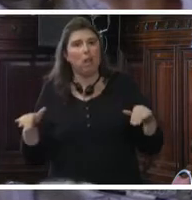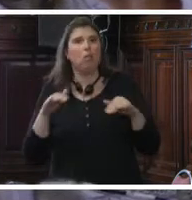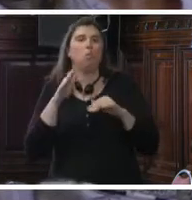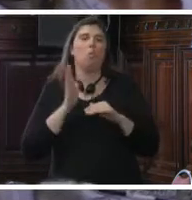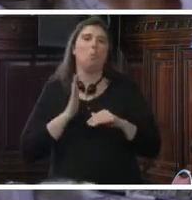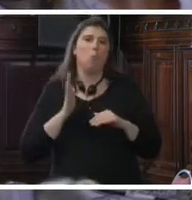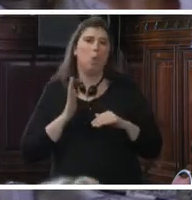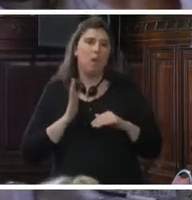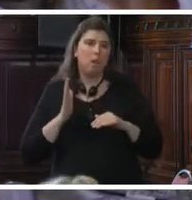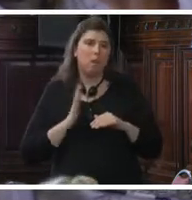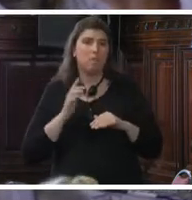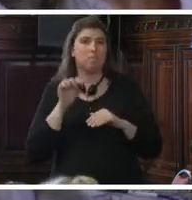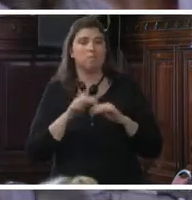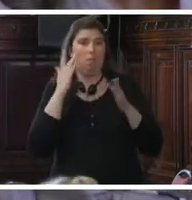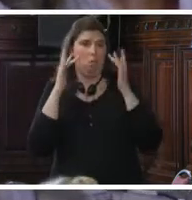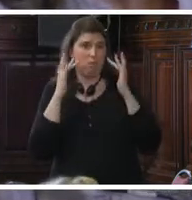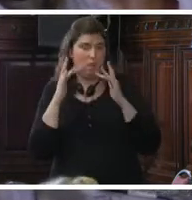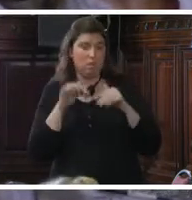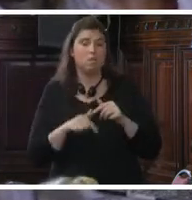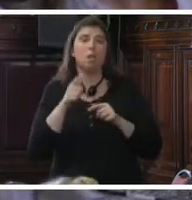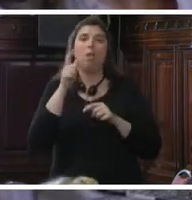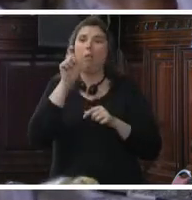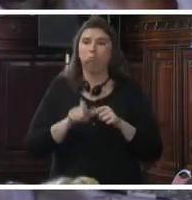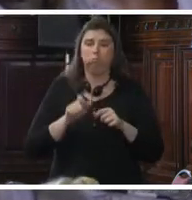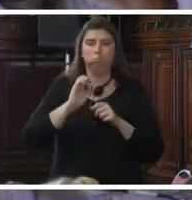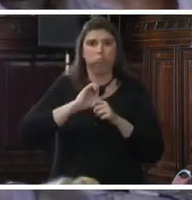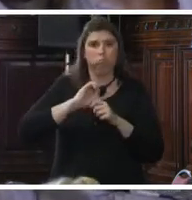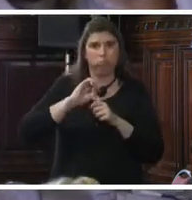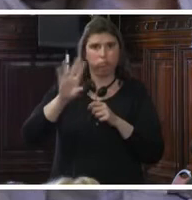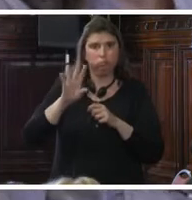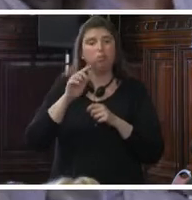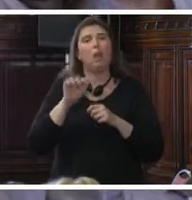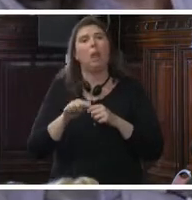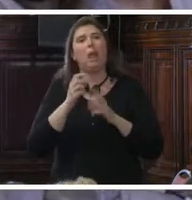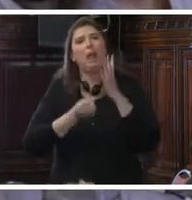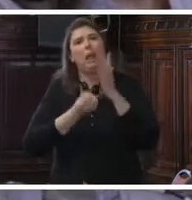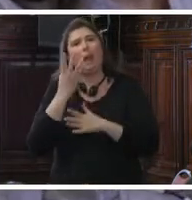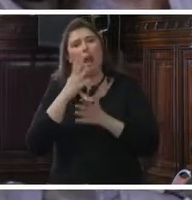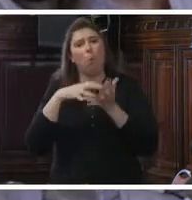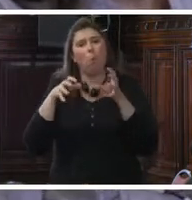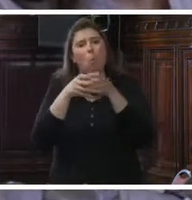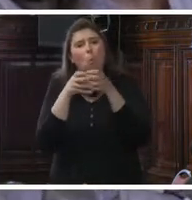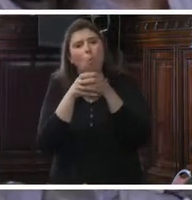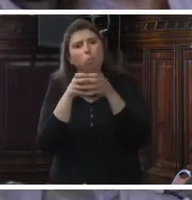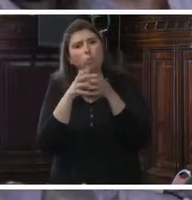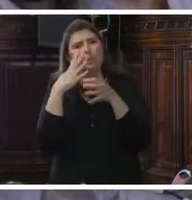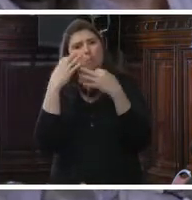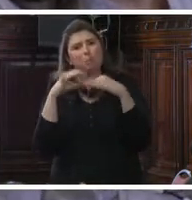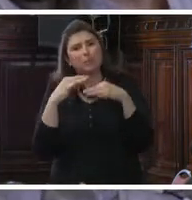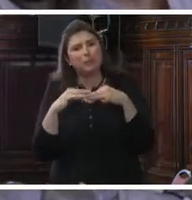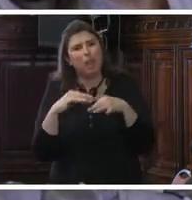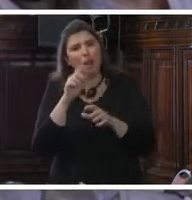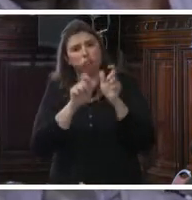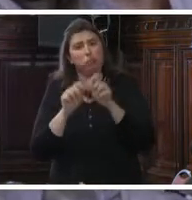mujeres en la problemática de trata de personas. Dos, crear una unidad especial para trata de personas que permita